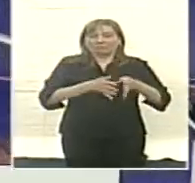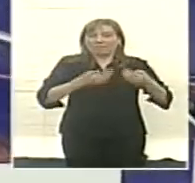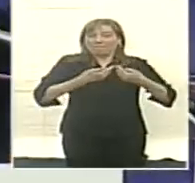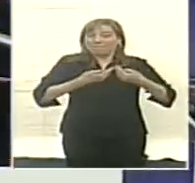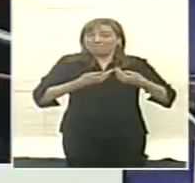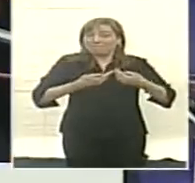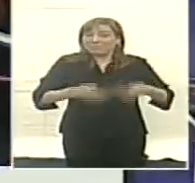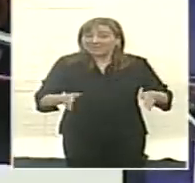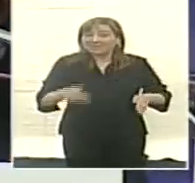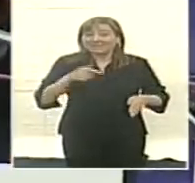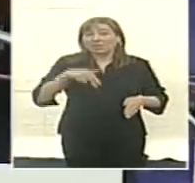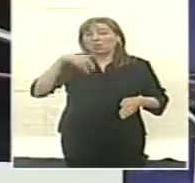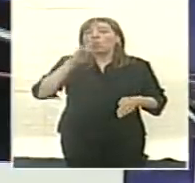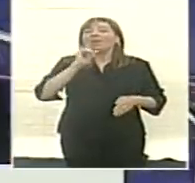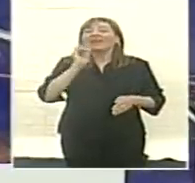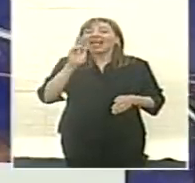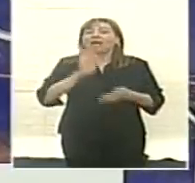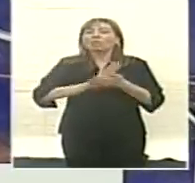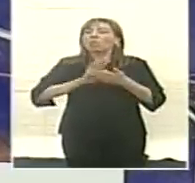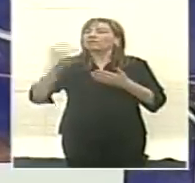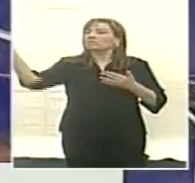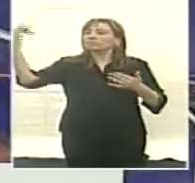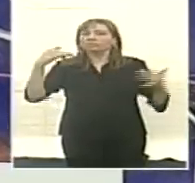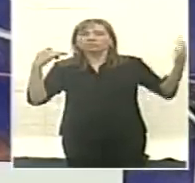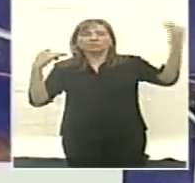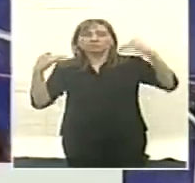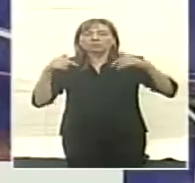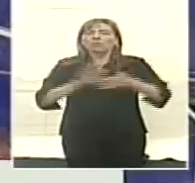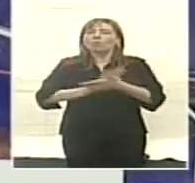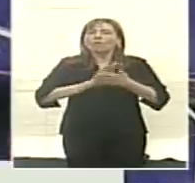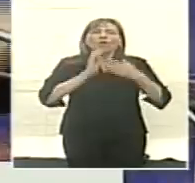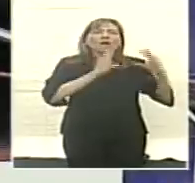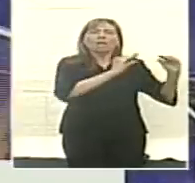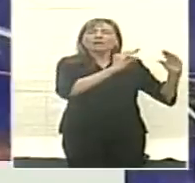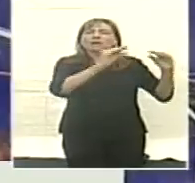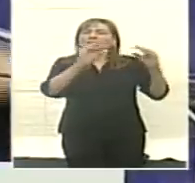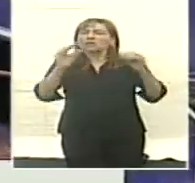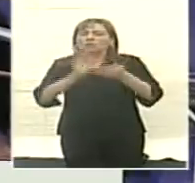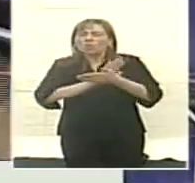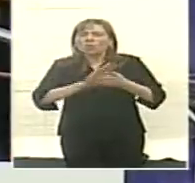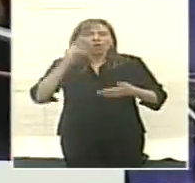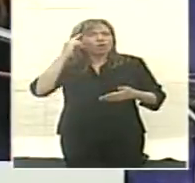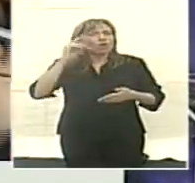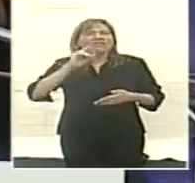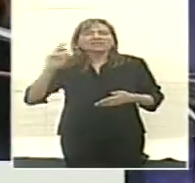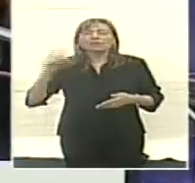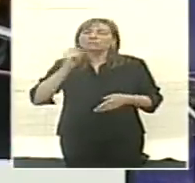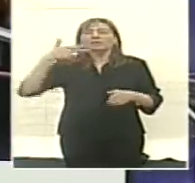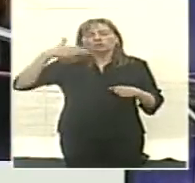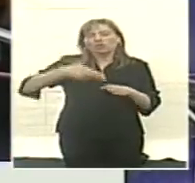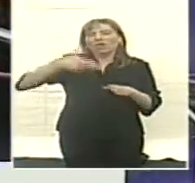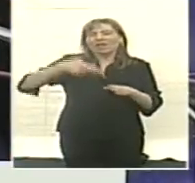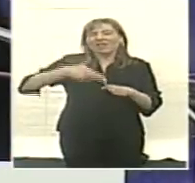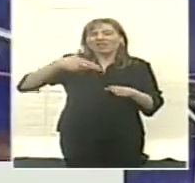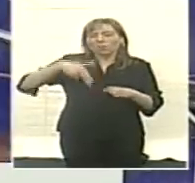nuevamente la cuestión nuclear. Aquí se han formado más de 900 soldadores nucleares